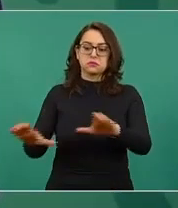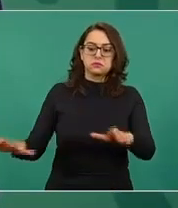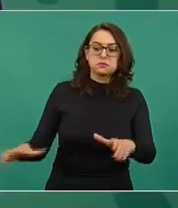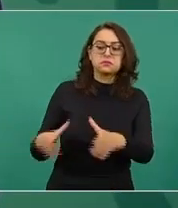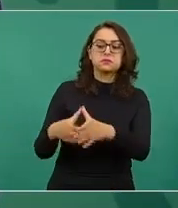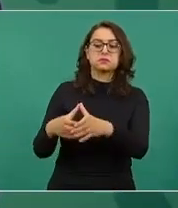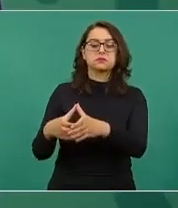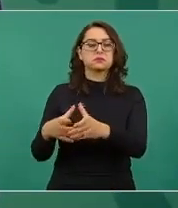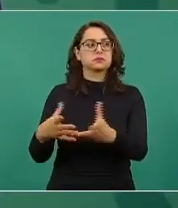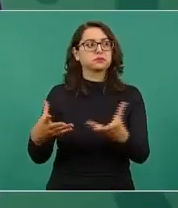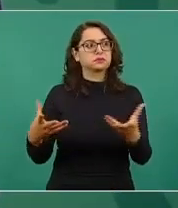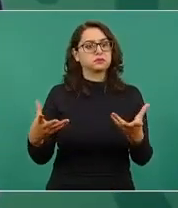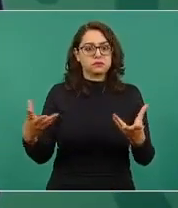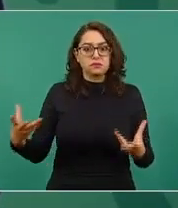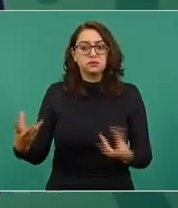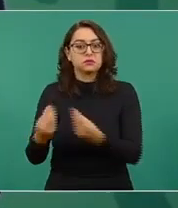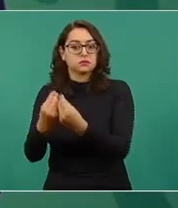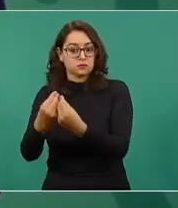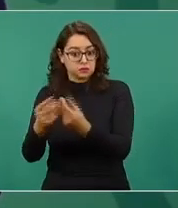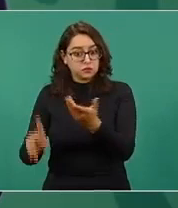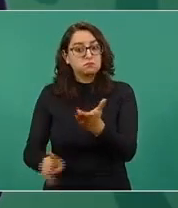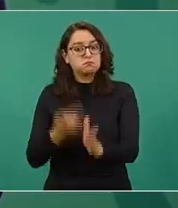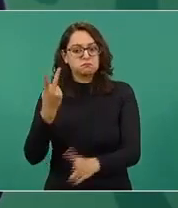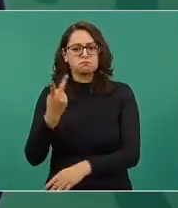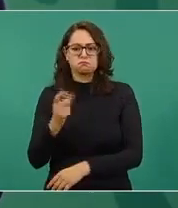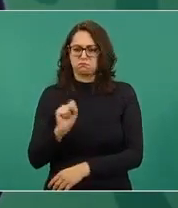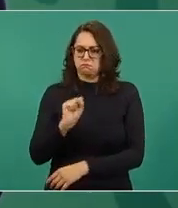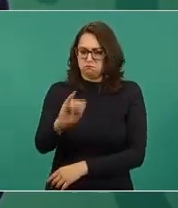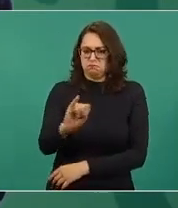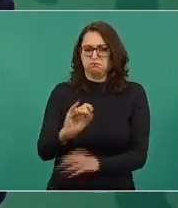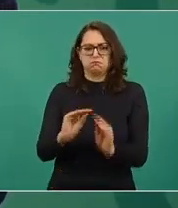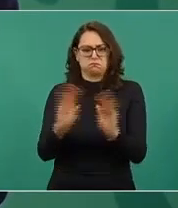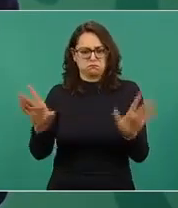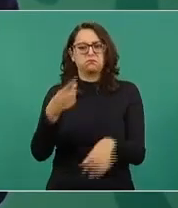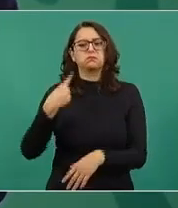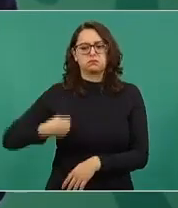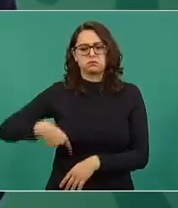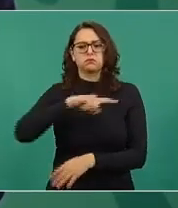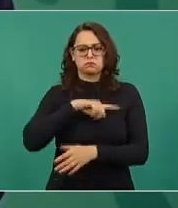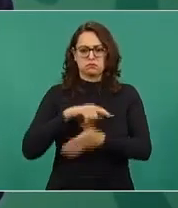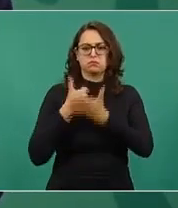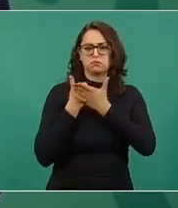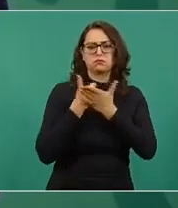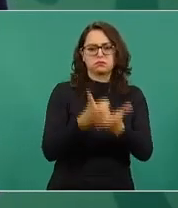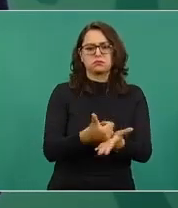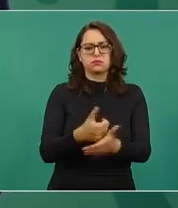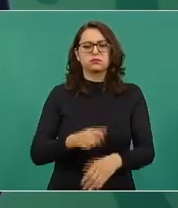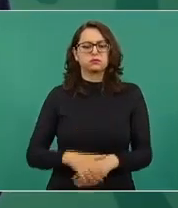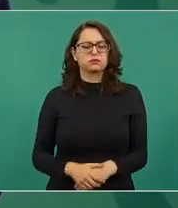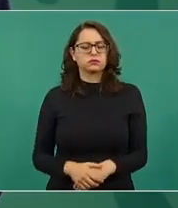nosotros les ayudaríamos. ¿Cómo? Pues